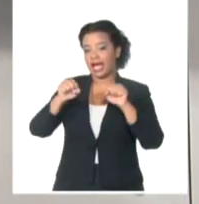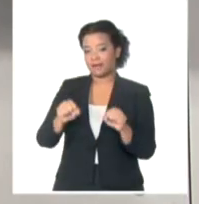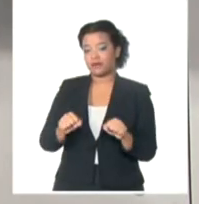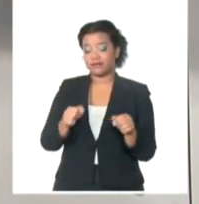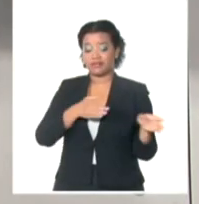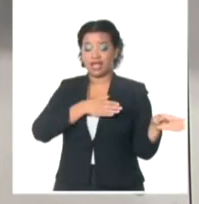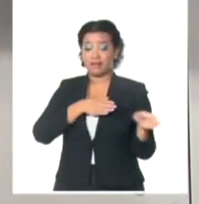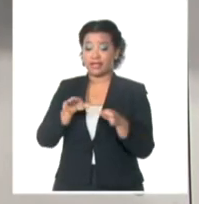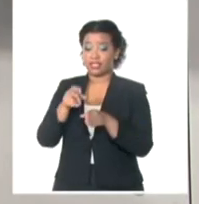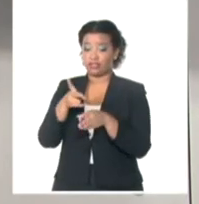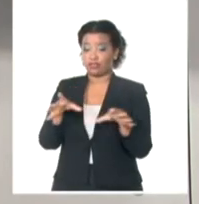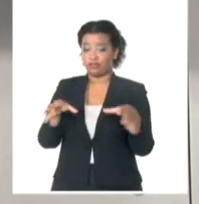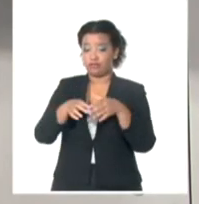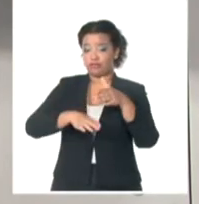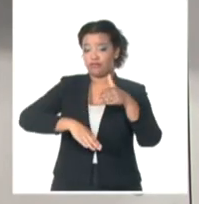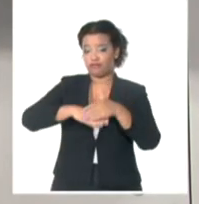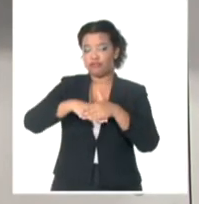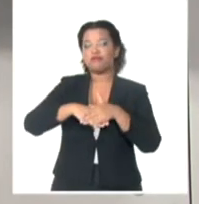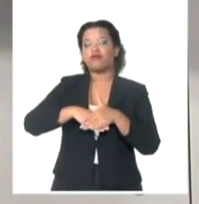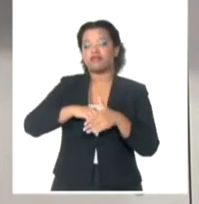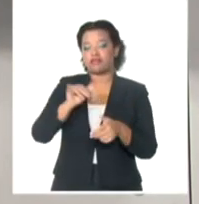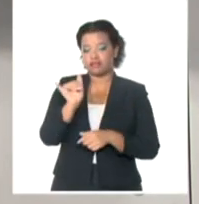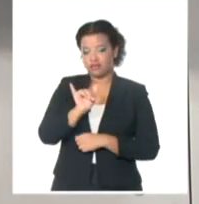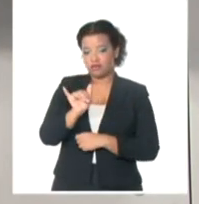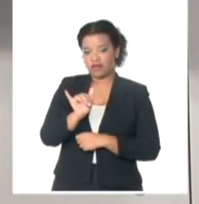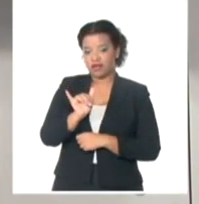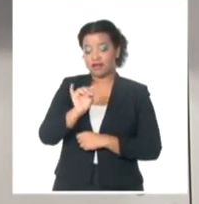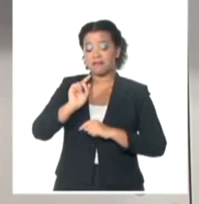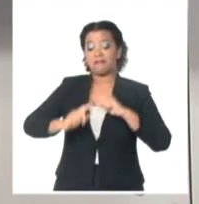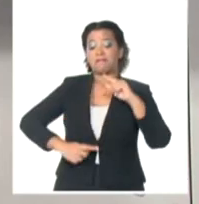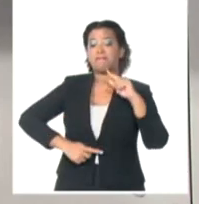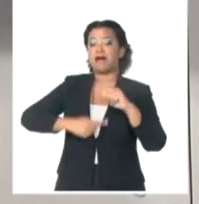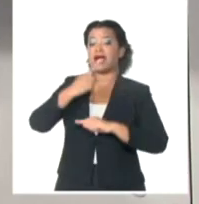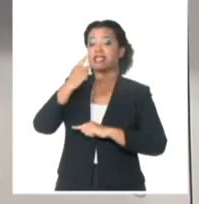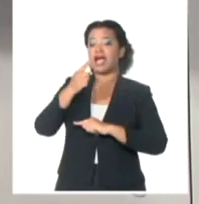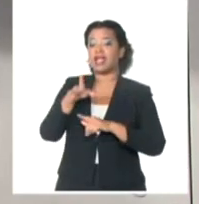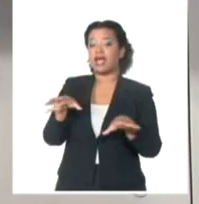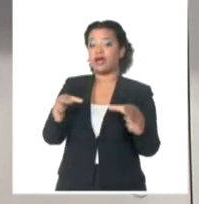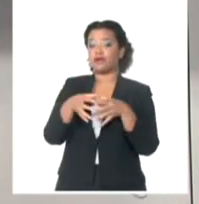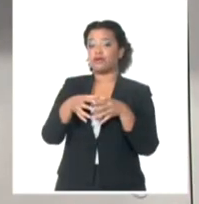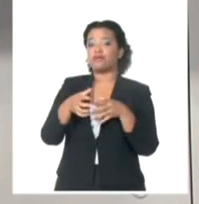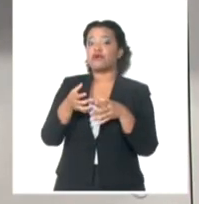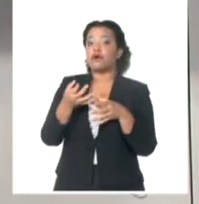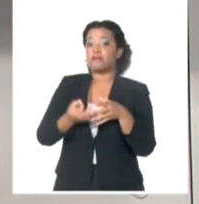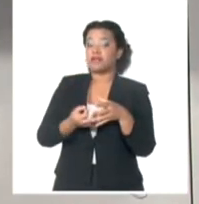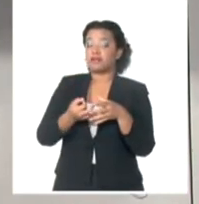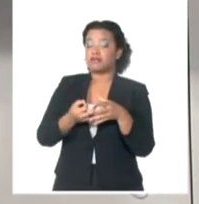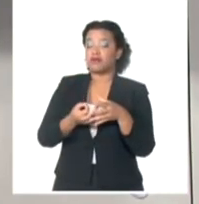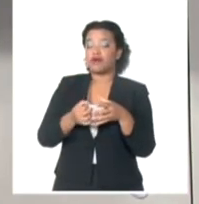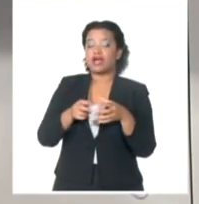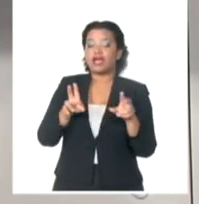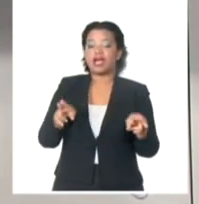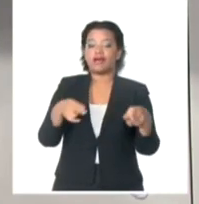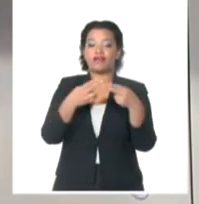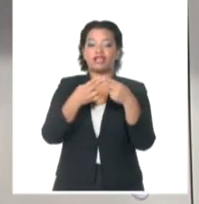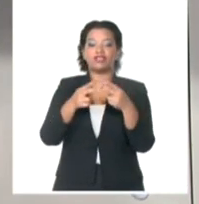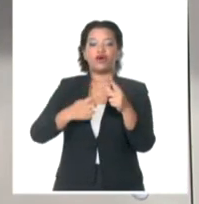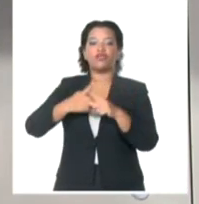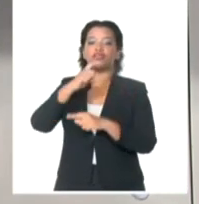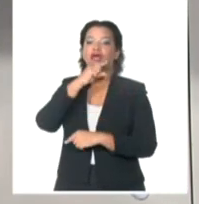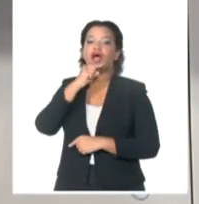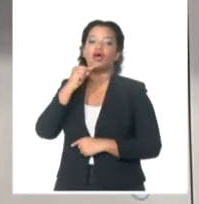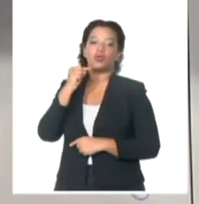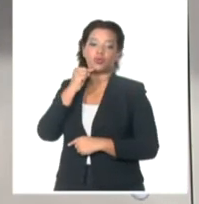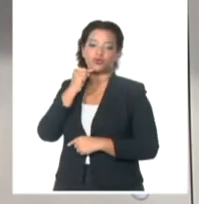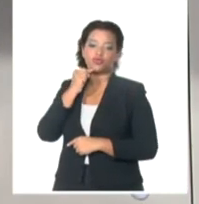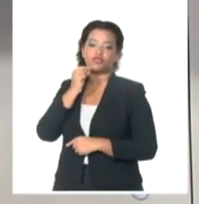avanzaron a las semifinales en la Liga de Campeones del Fútbol. Y mañana el chino Din Liren jugará con blancas la octava partida ante el ruso Jan Neponianchi en